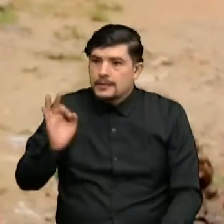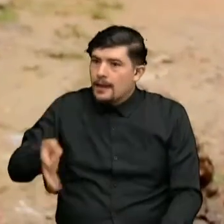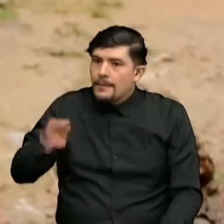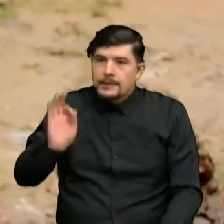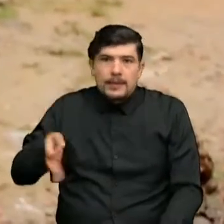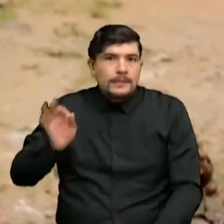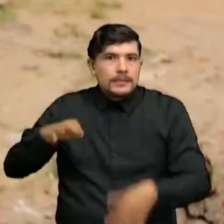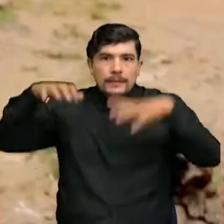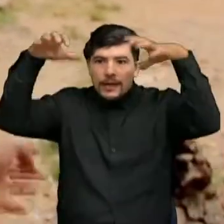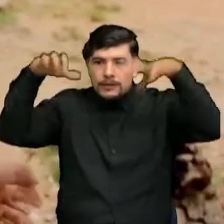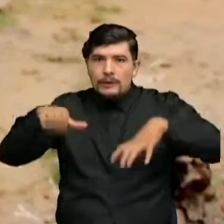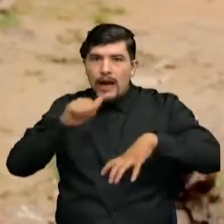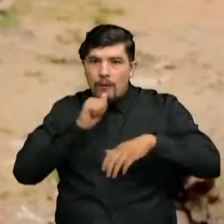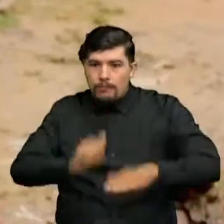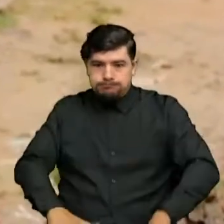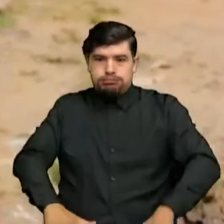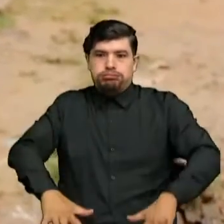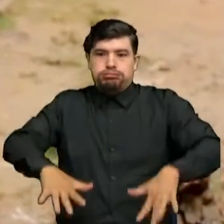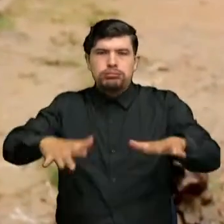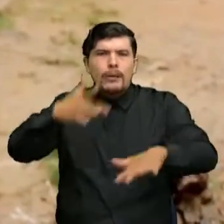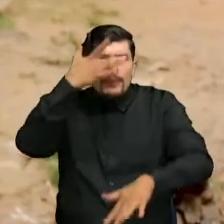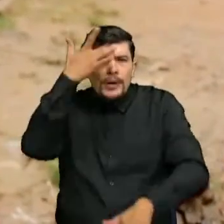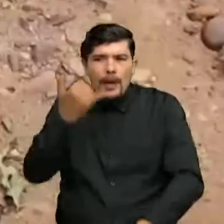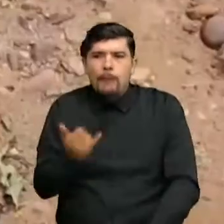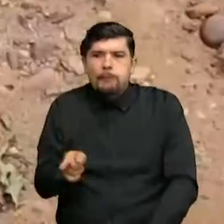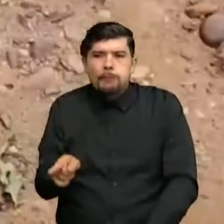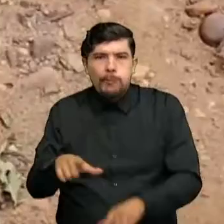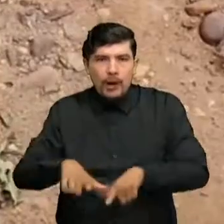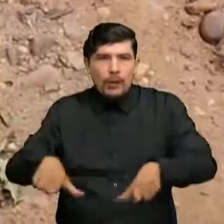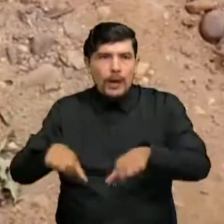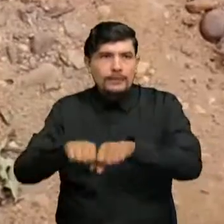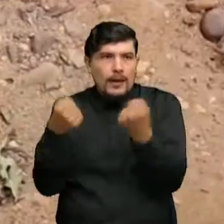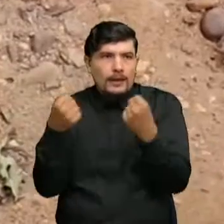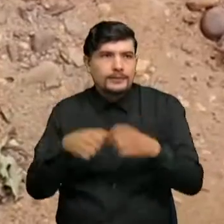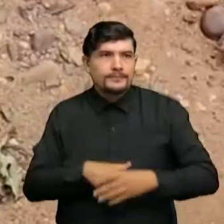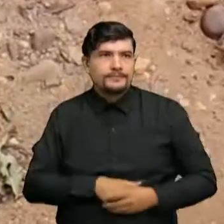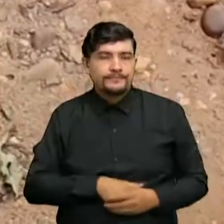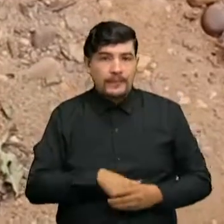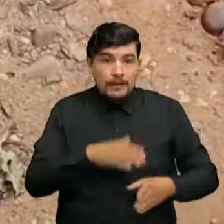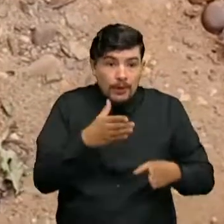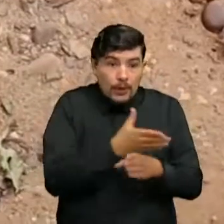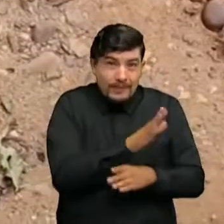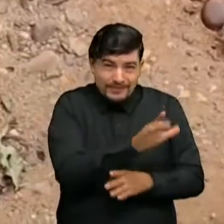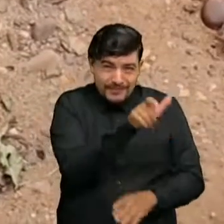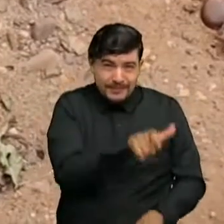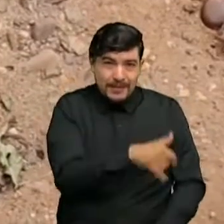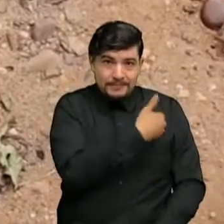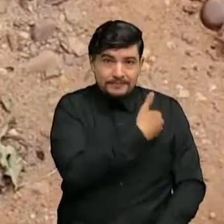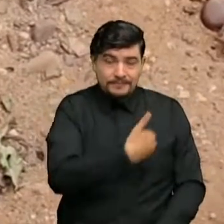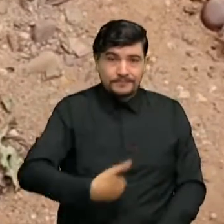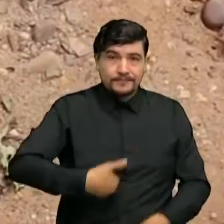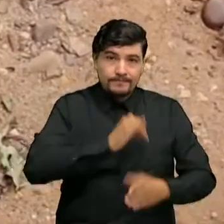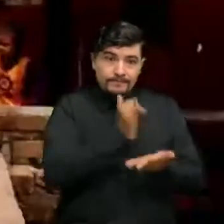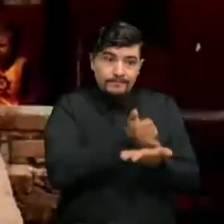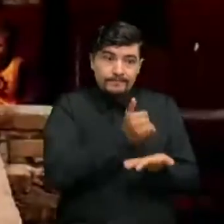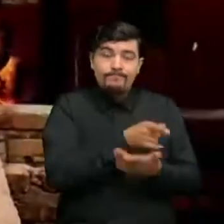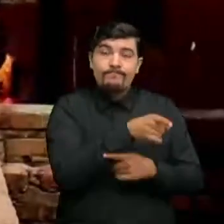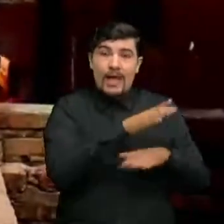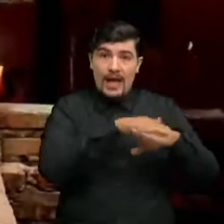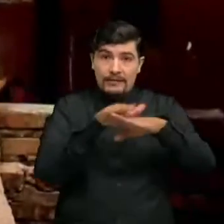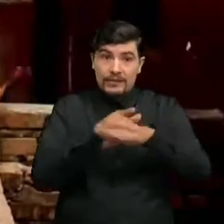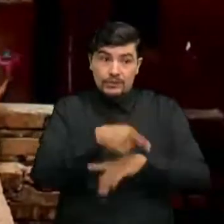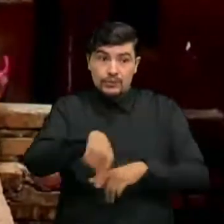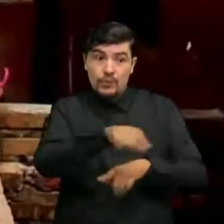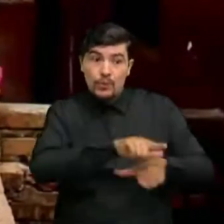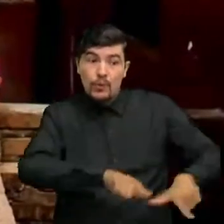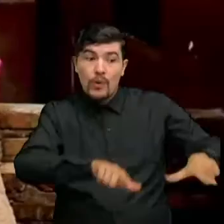llueve se inunda por el daño que hay ahí. Frente a este problema, el presidente de la Junta indicó el peligro no solo para los